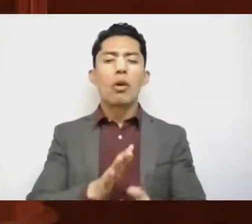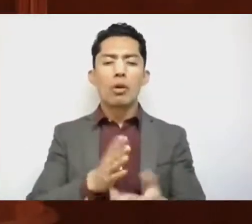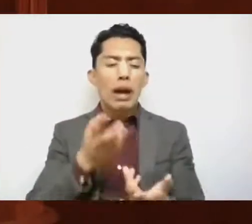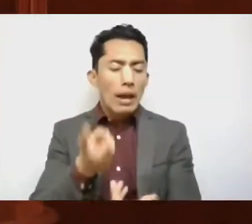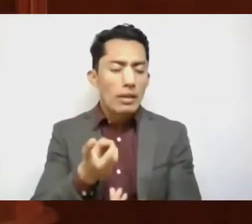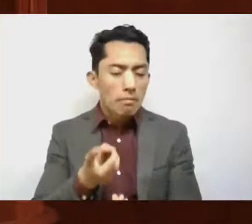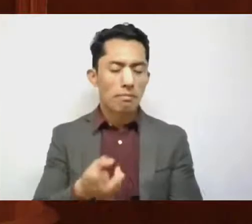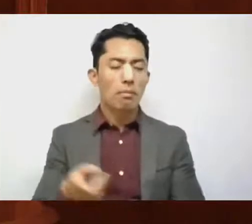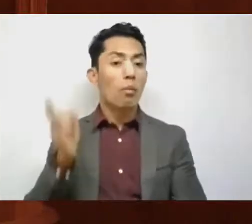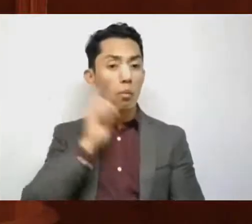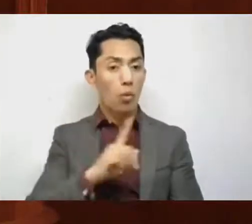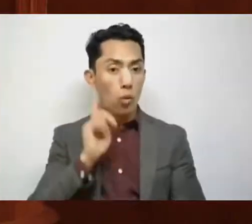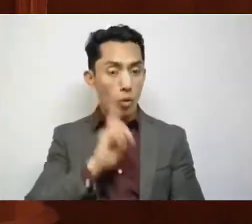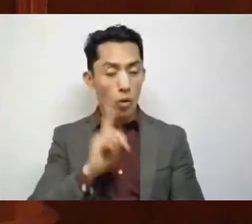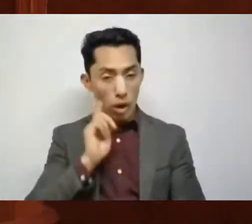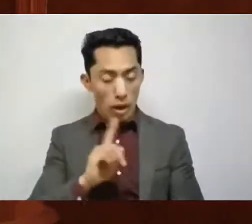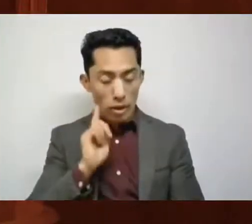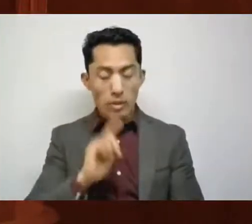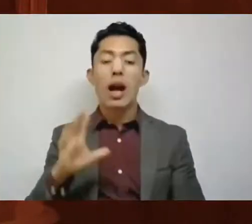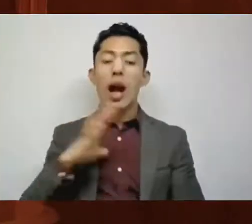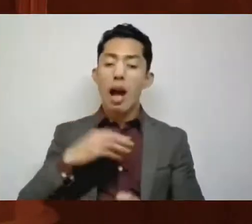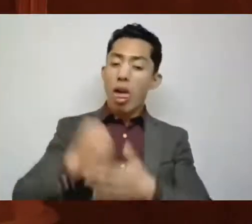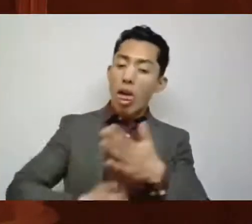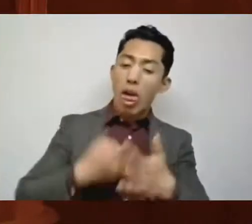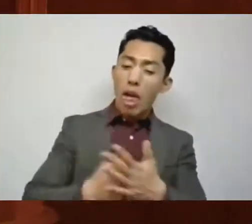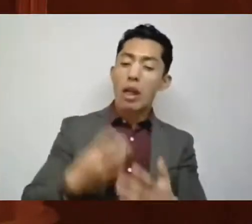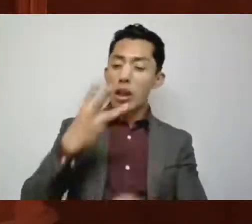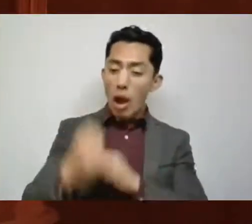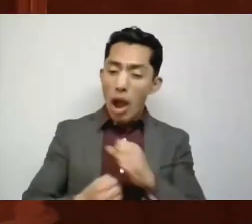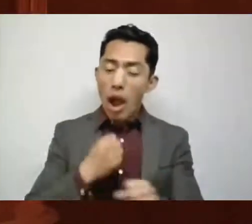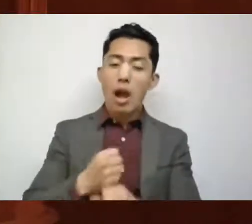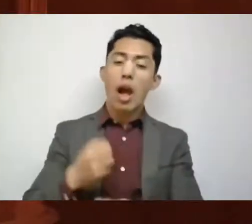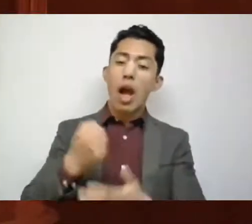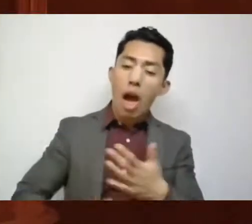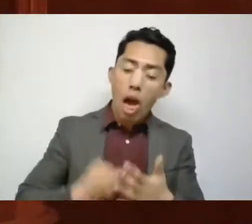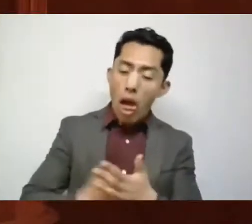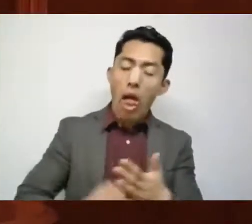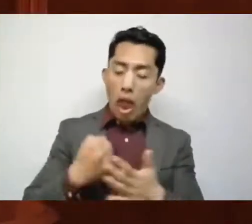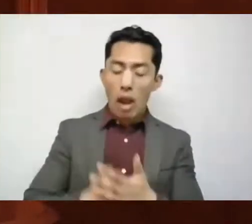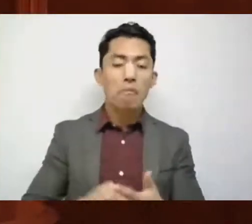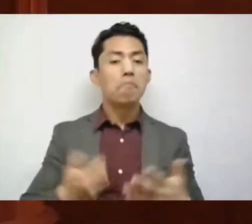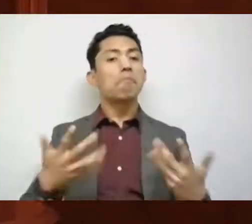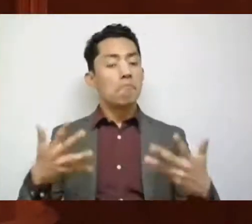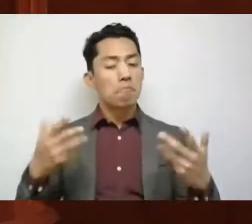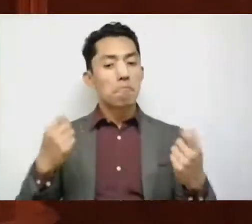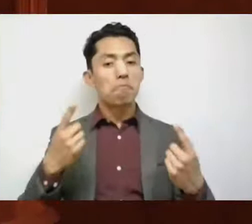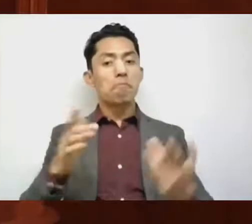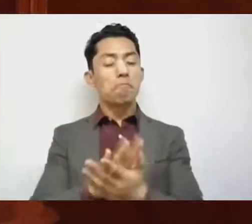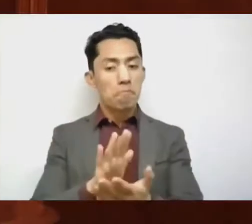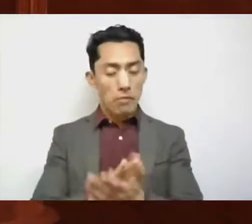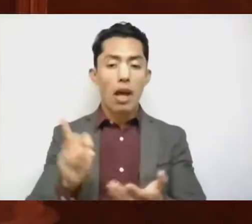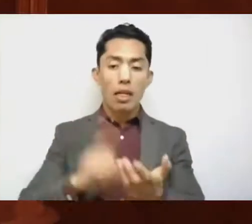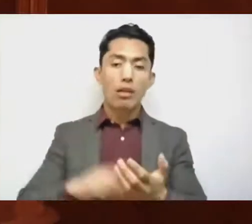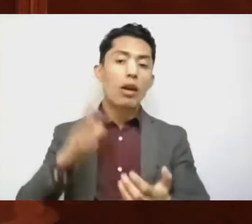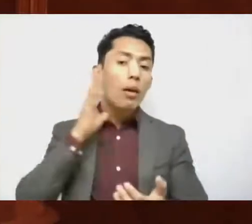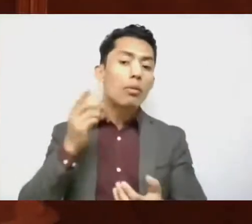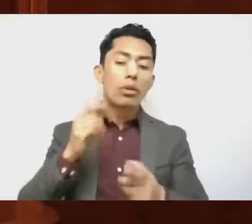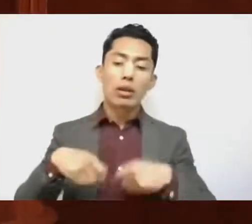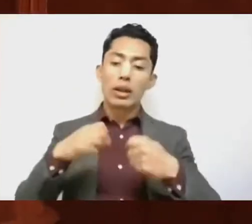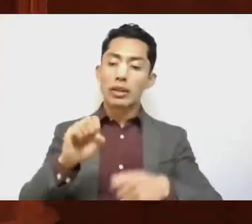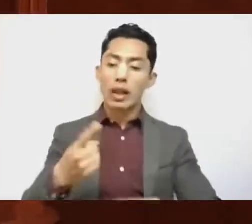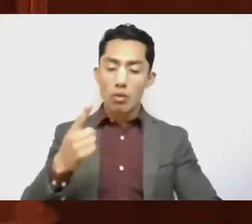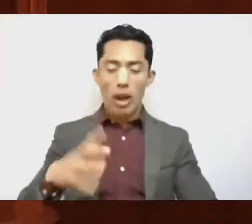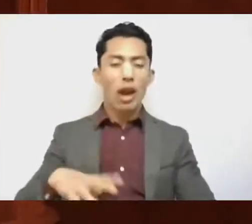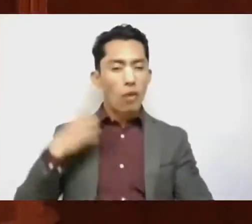Las mujeres llevamos una lucha de más de 300 años. celebro y aplaudo que en la 61ª legislatura se haya hecho un esfuerzo